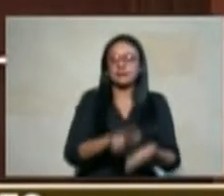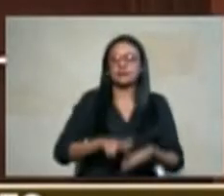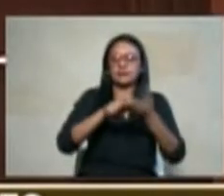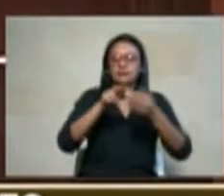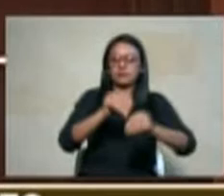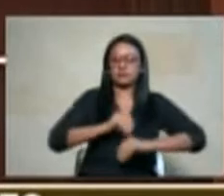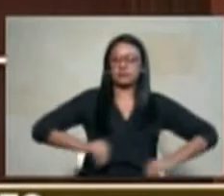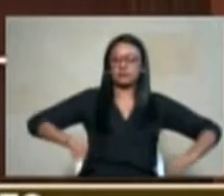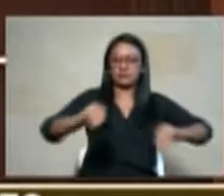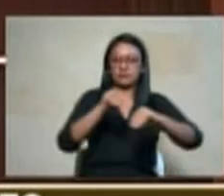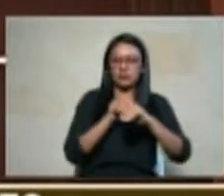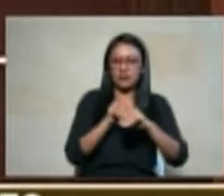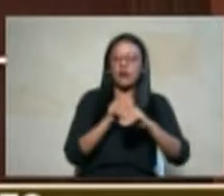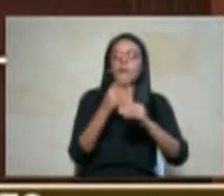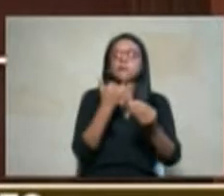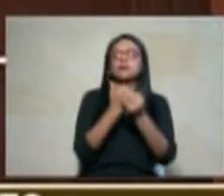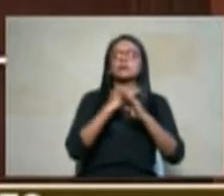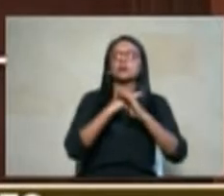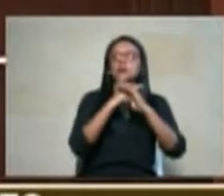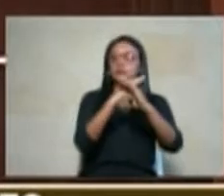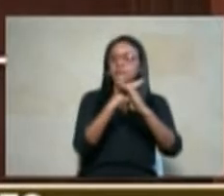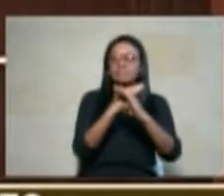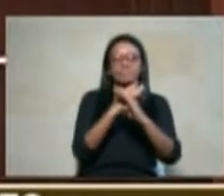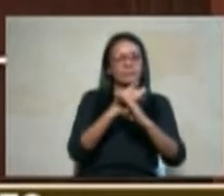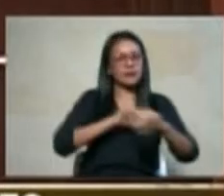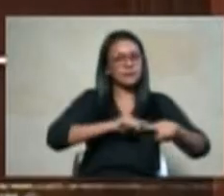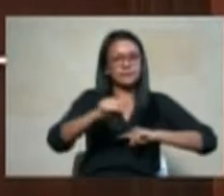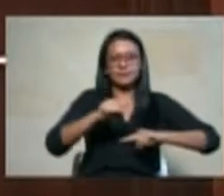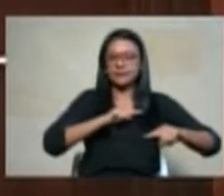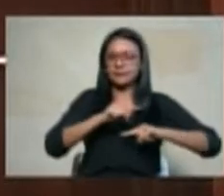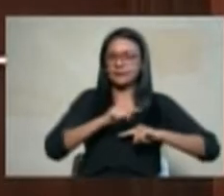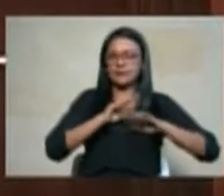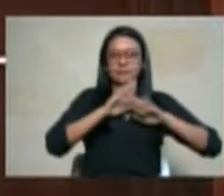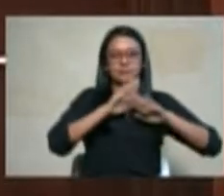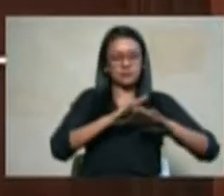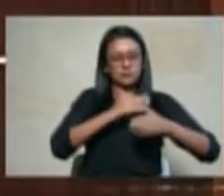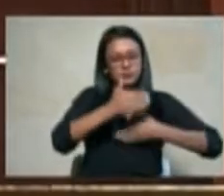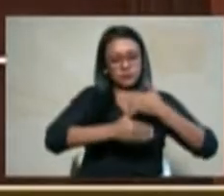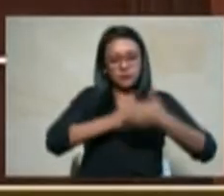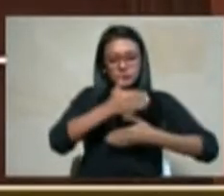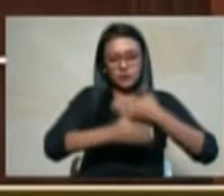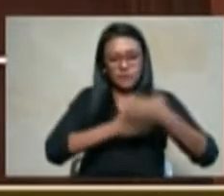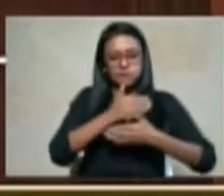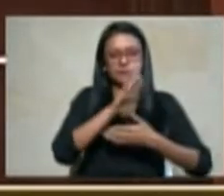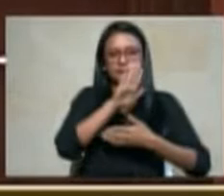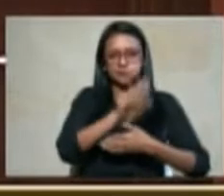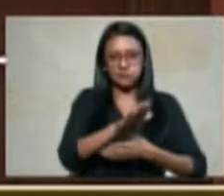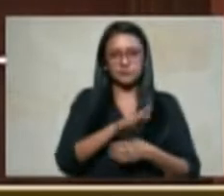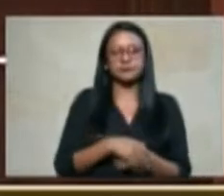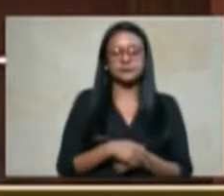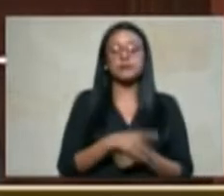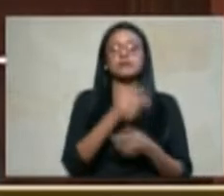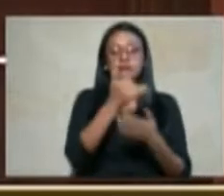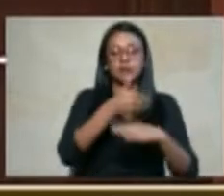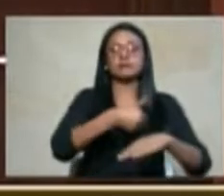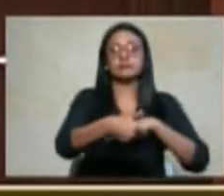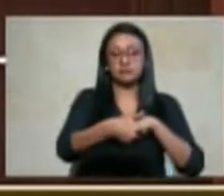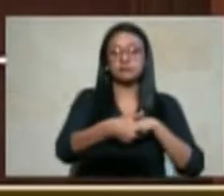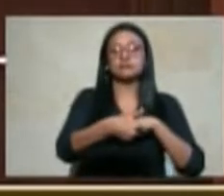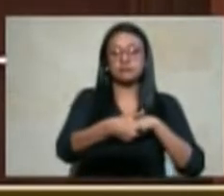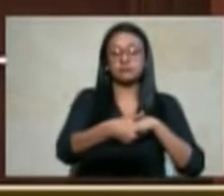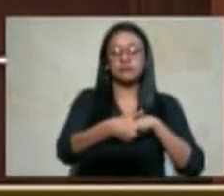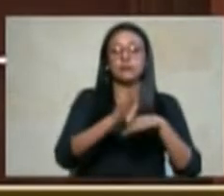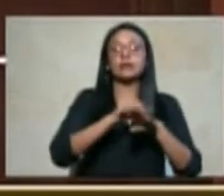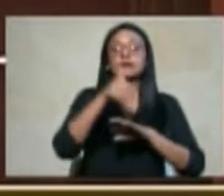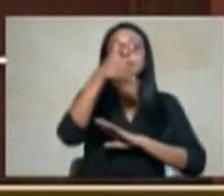un control eminentemente administrativo en donde el procedimiento está muy bien reglado y luego posteriormente como